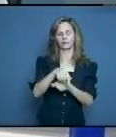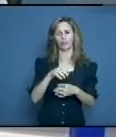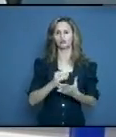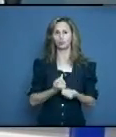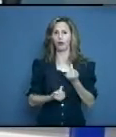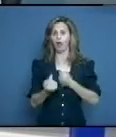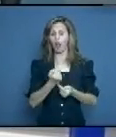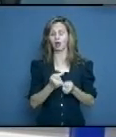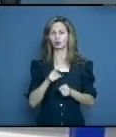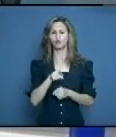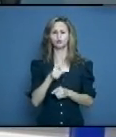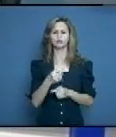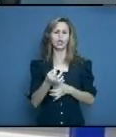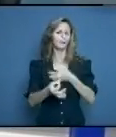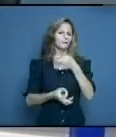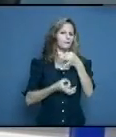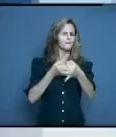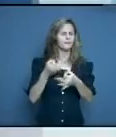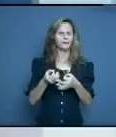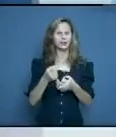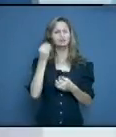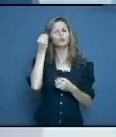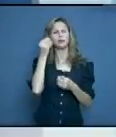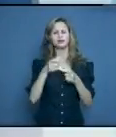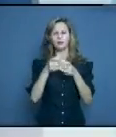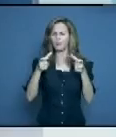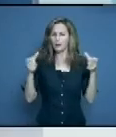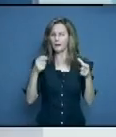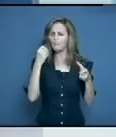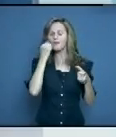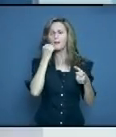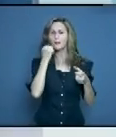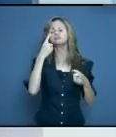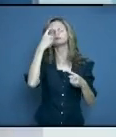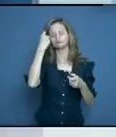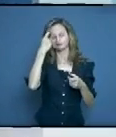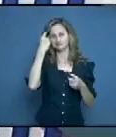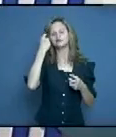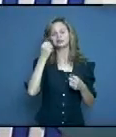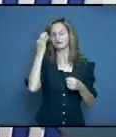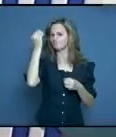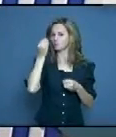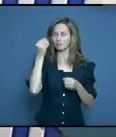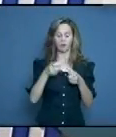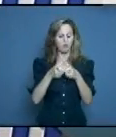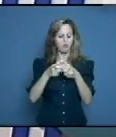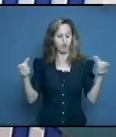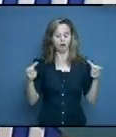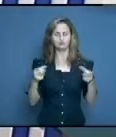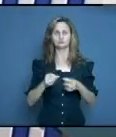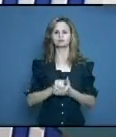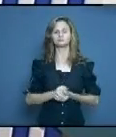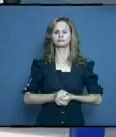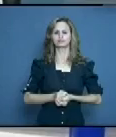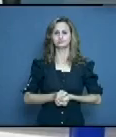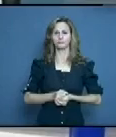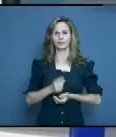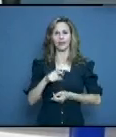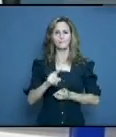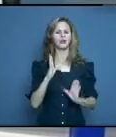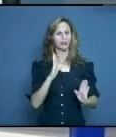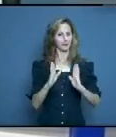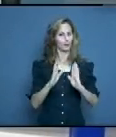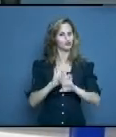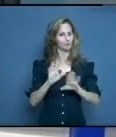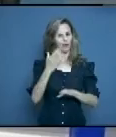próximos días van a continuar aumentando los Incremento, incremento, incremento. ¿Esa es la tónica? La tónica, incremento todavía. Doctora, el primer momento,